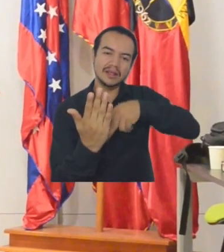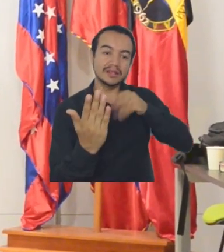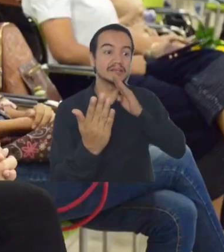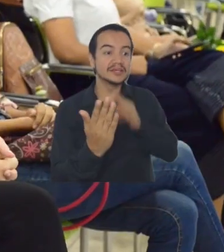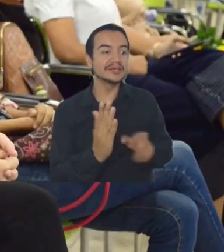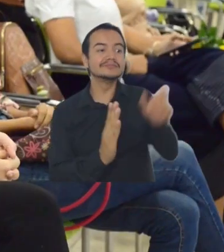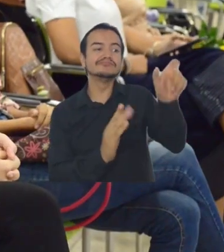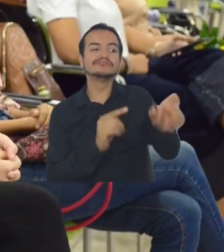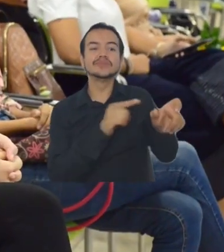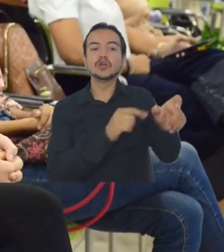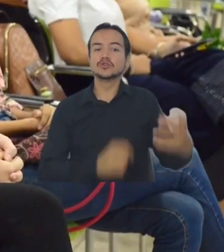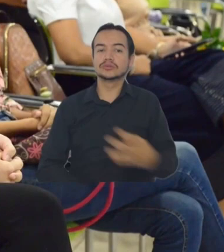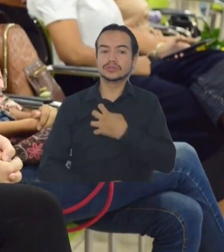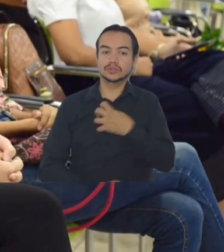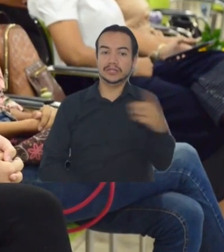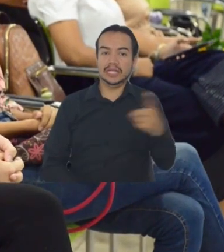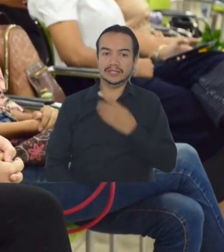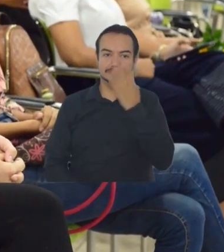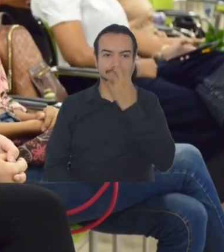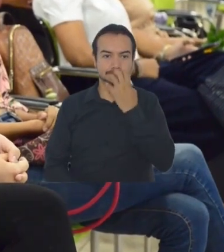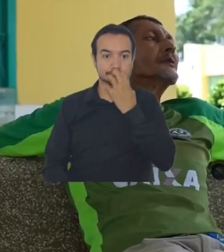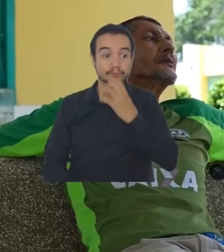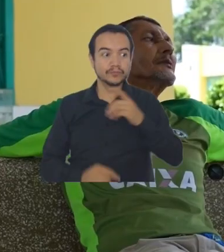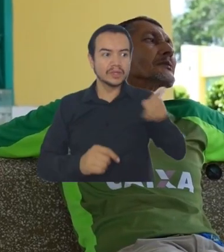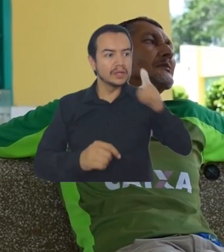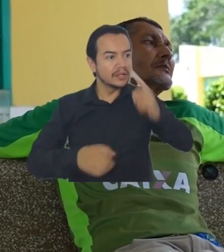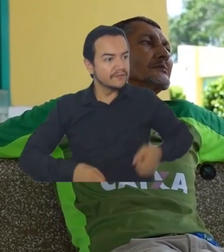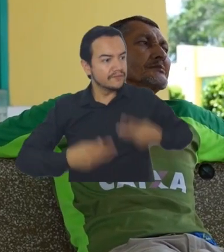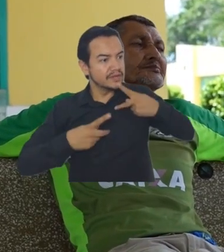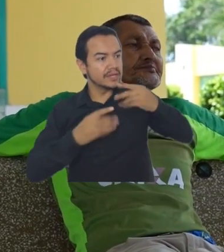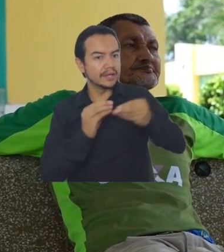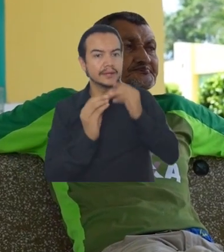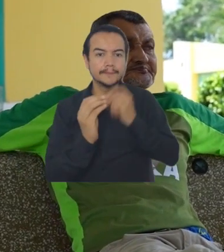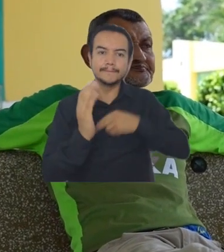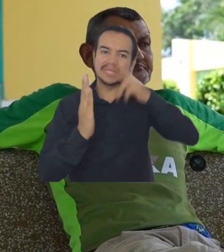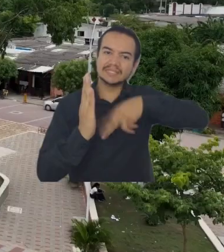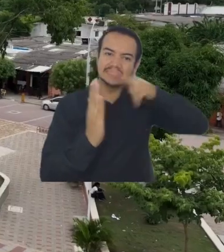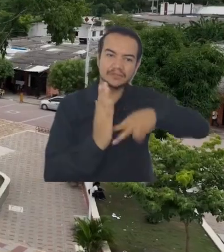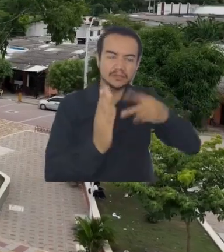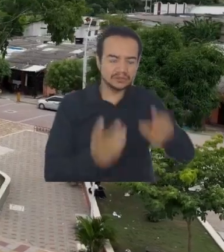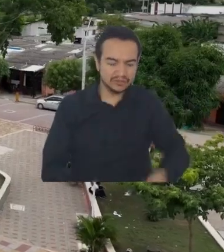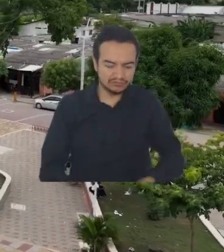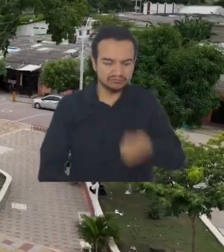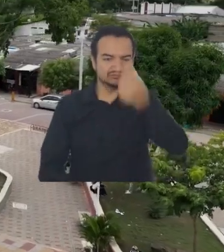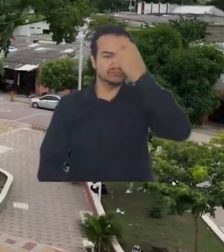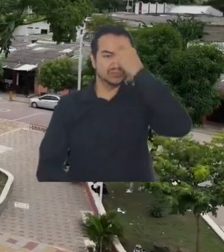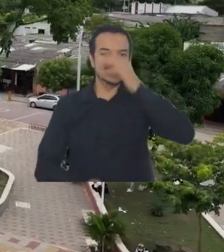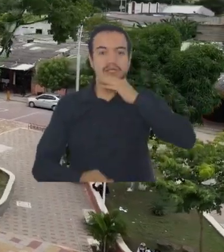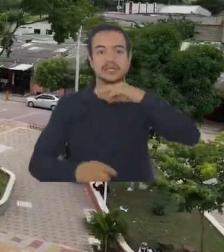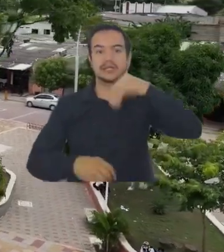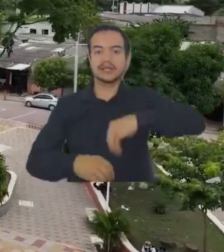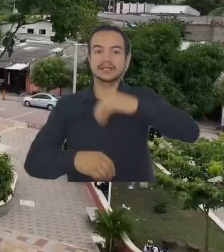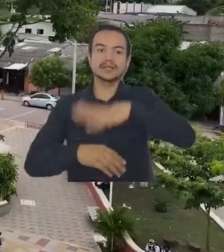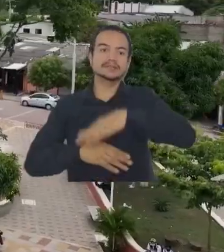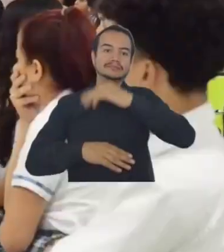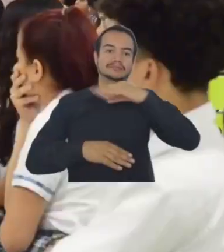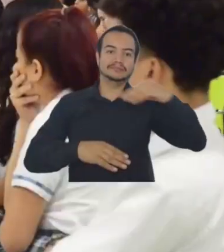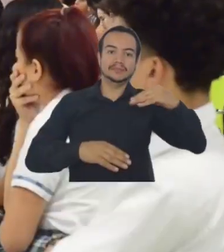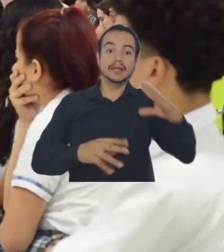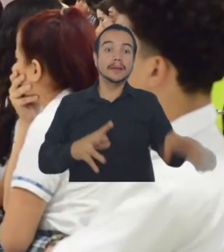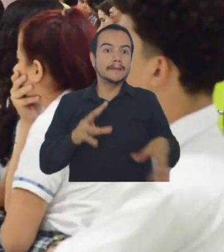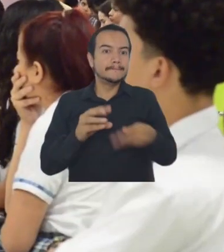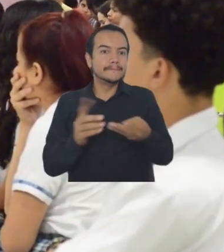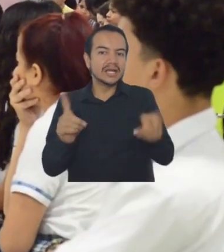evocar su vida y obra como una forma de mantener su legado en la memoria de los magdalenenses, de acercarnos al desarrollo